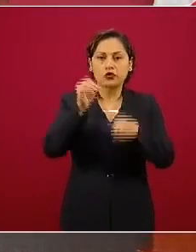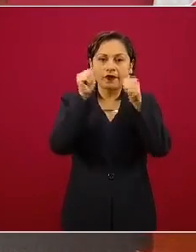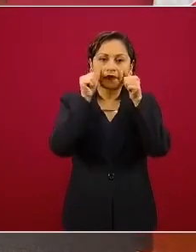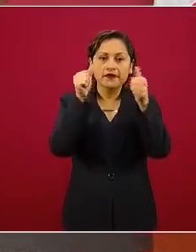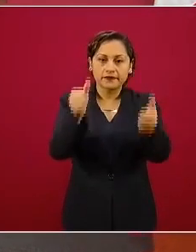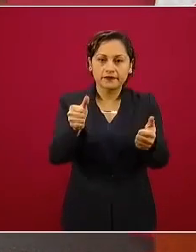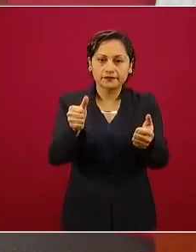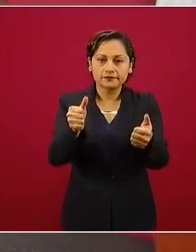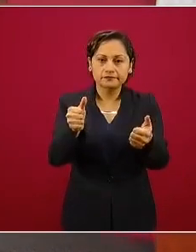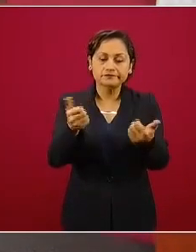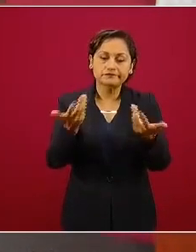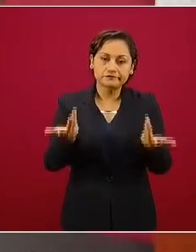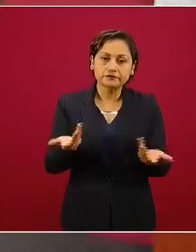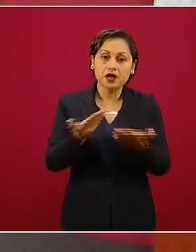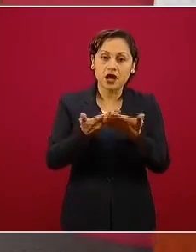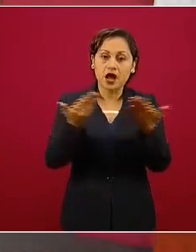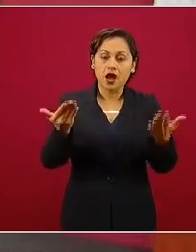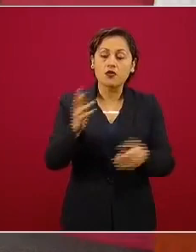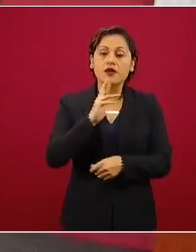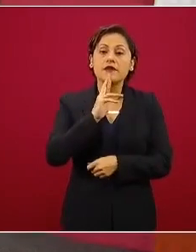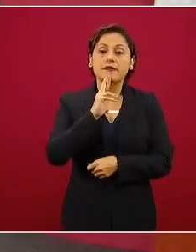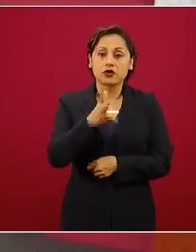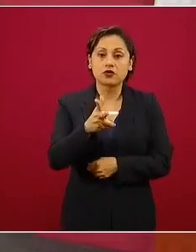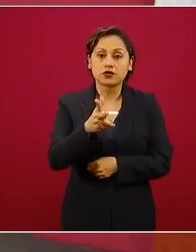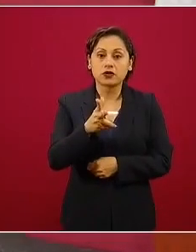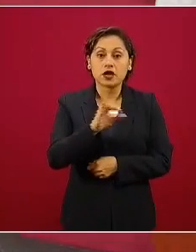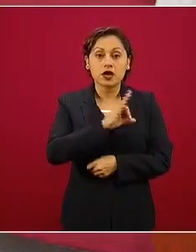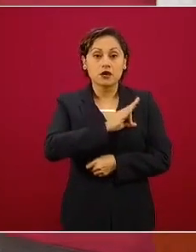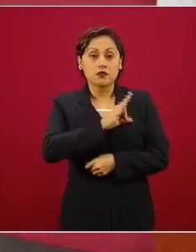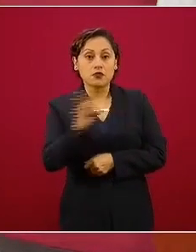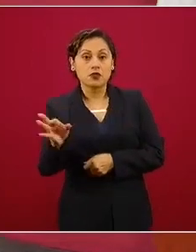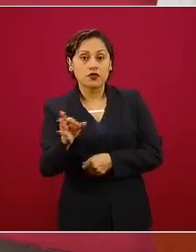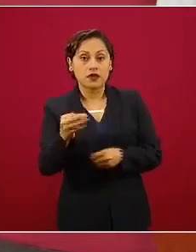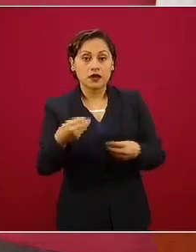mucho mejor y salvar más vidas.